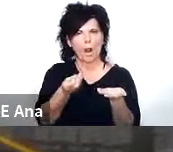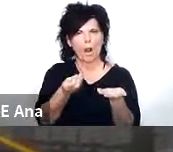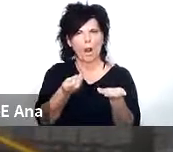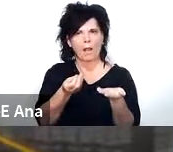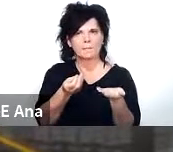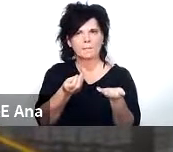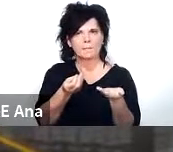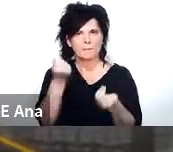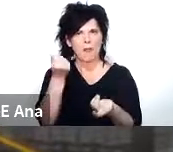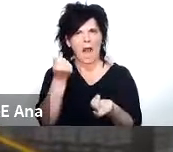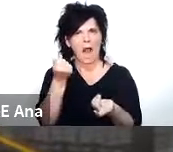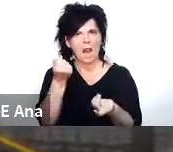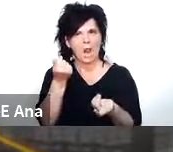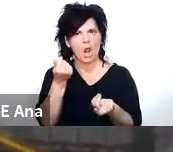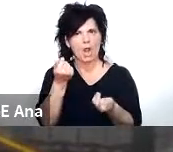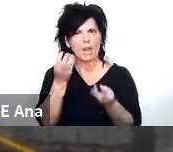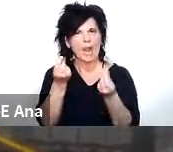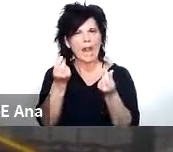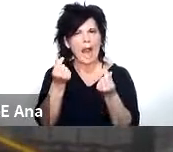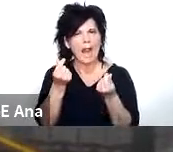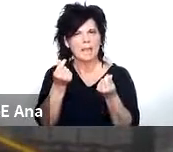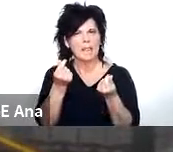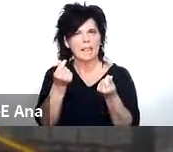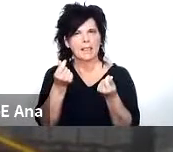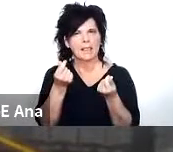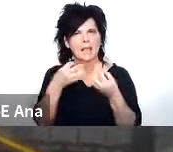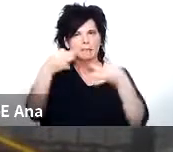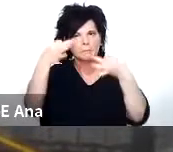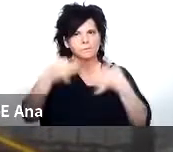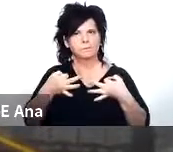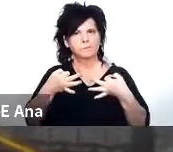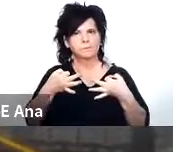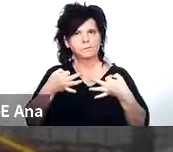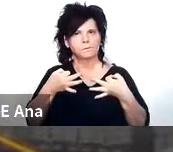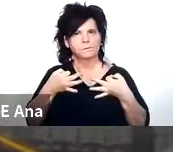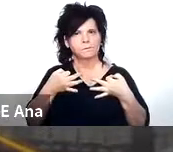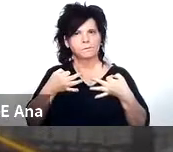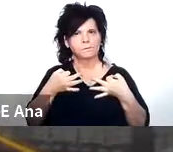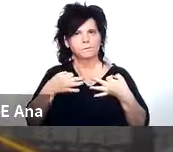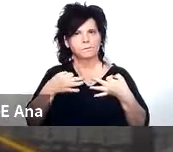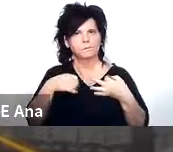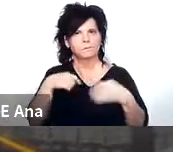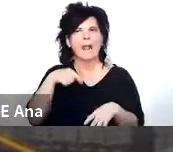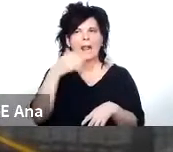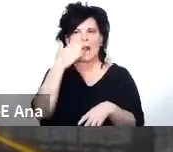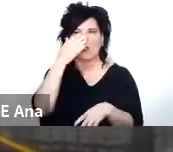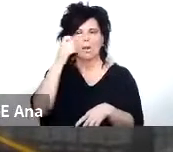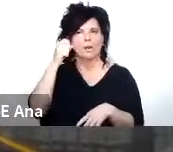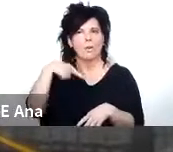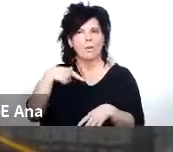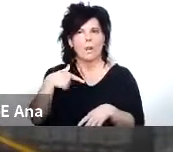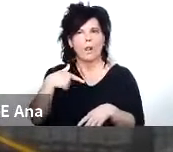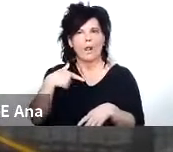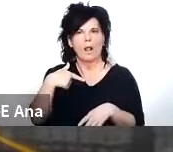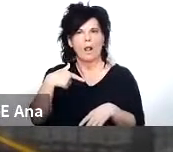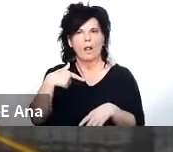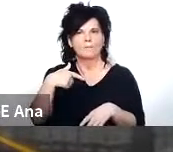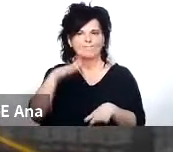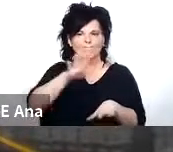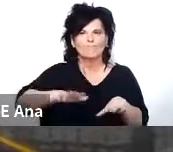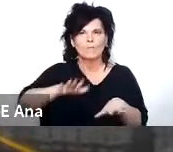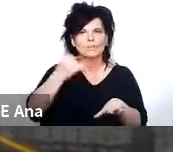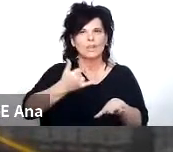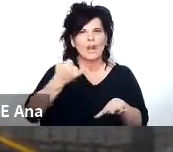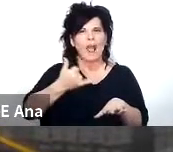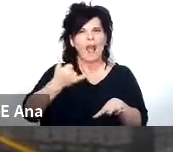precios y calidad competitivo que es lo que vemos nosotros en la provincia que hay zonas que como les decía antes si tienen